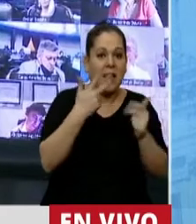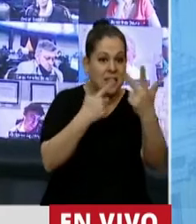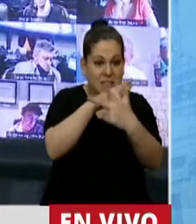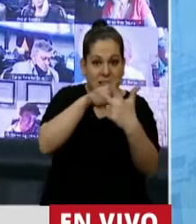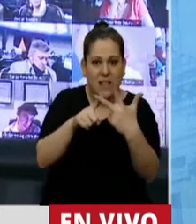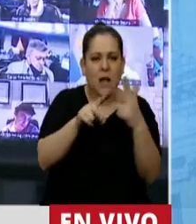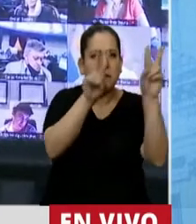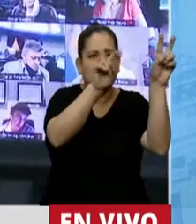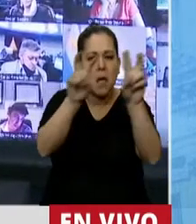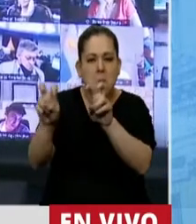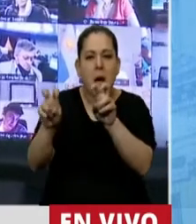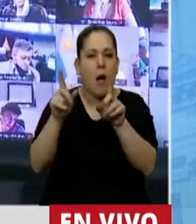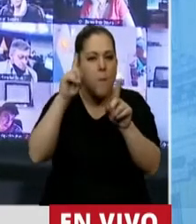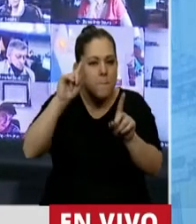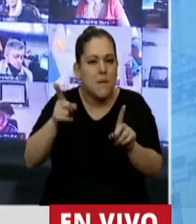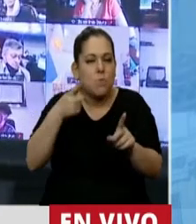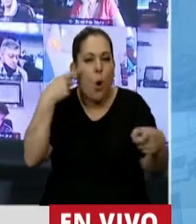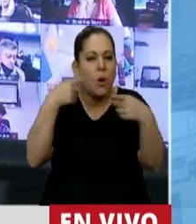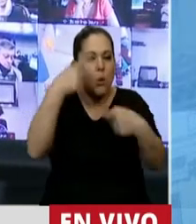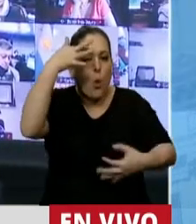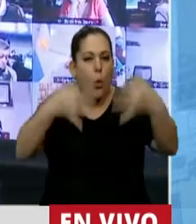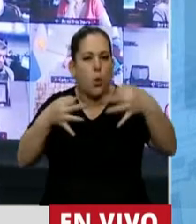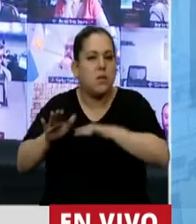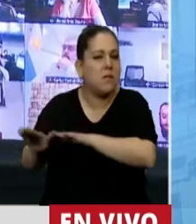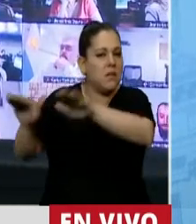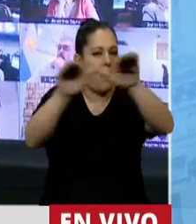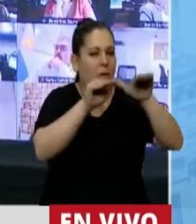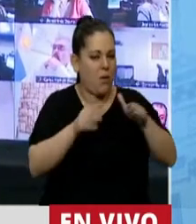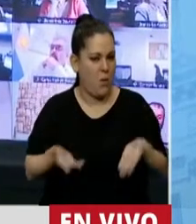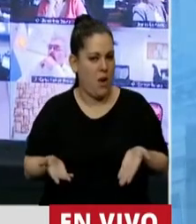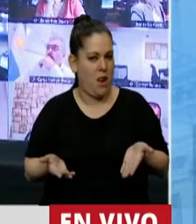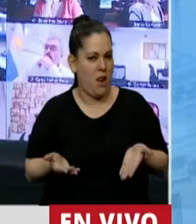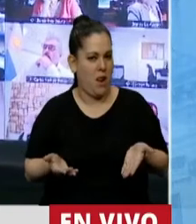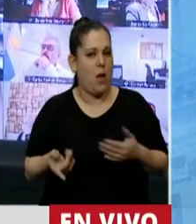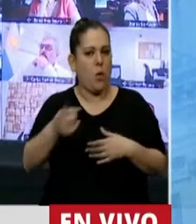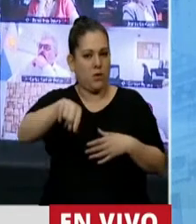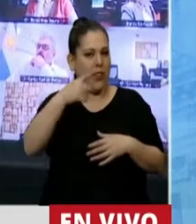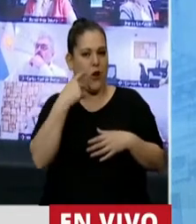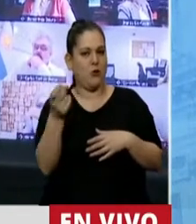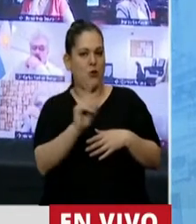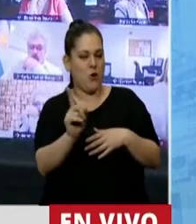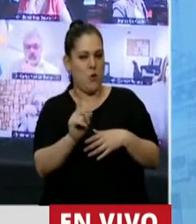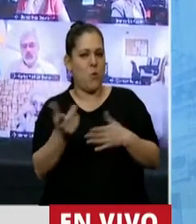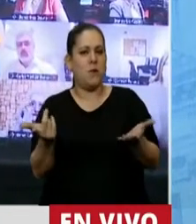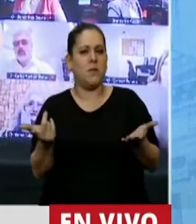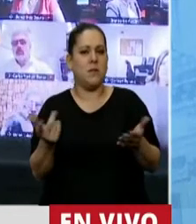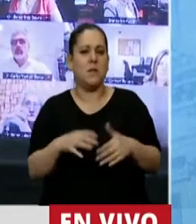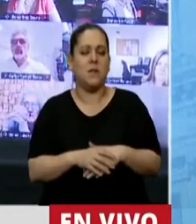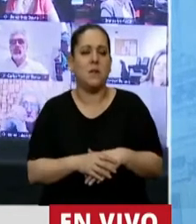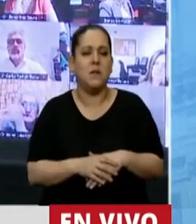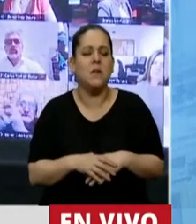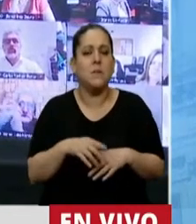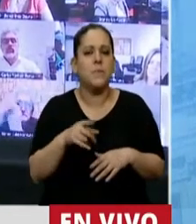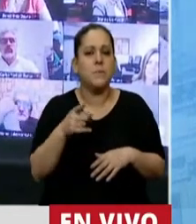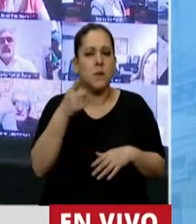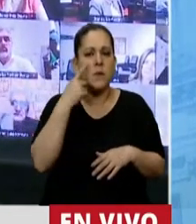un mundo un poco más justo. Y se dijo un montón de veces durante la discusión del aporte extraordinario, no se dieron cuenta que se cayó el muro de Berlín. Miren, yo me recontra di